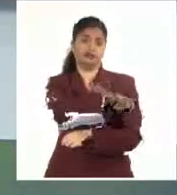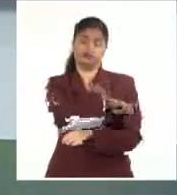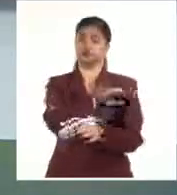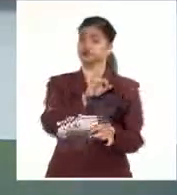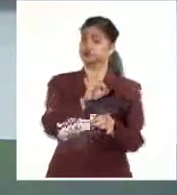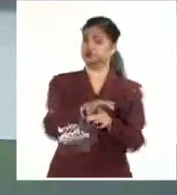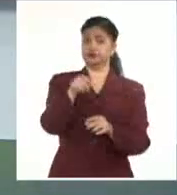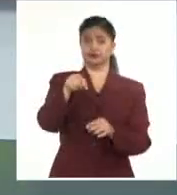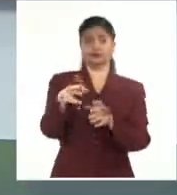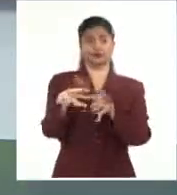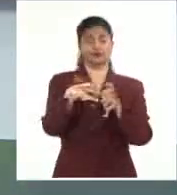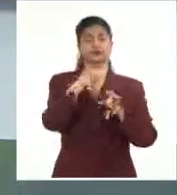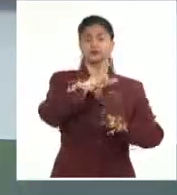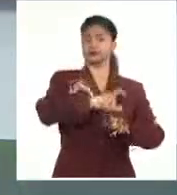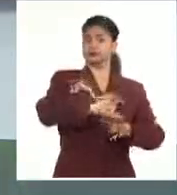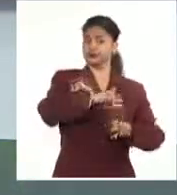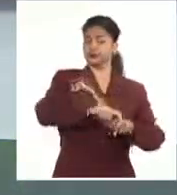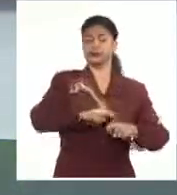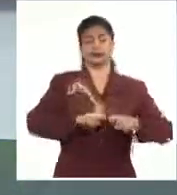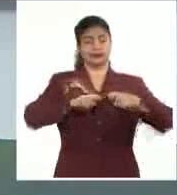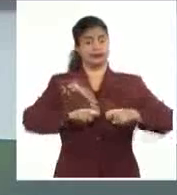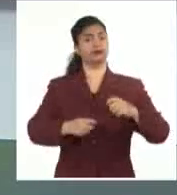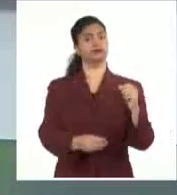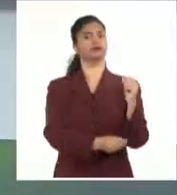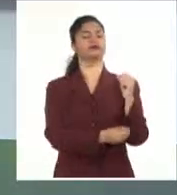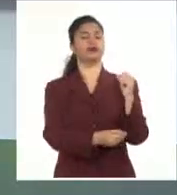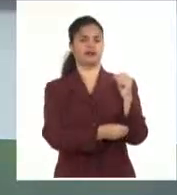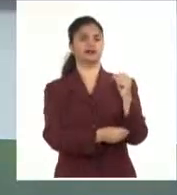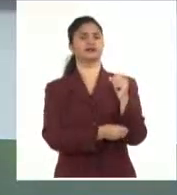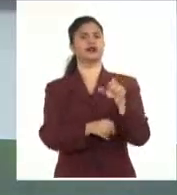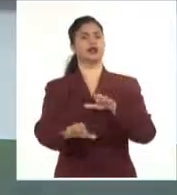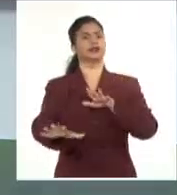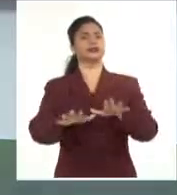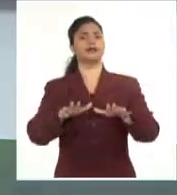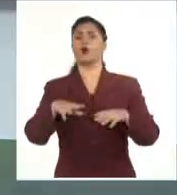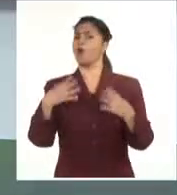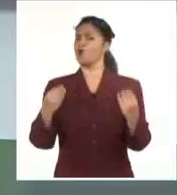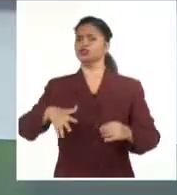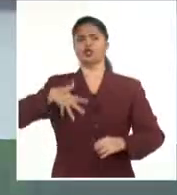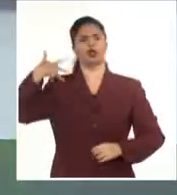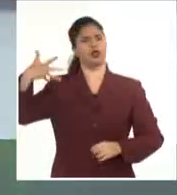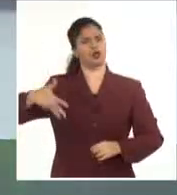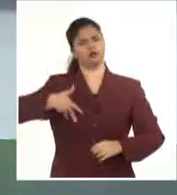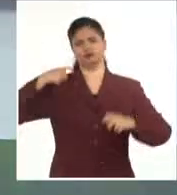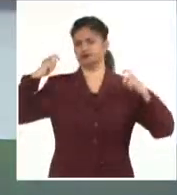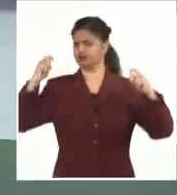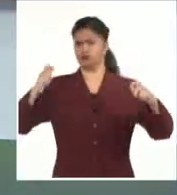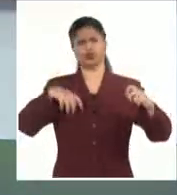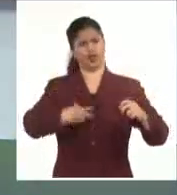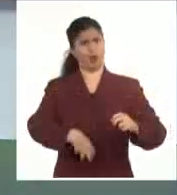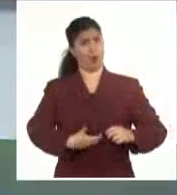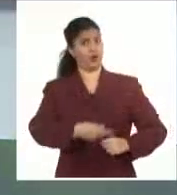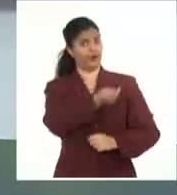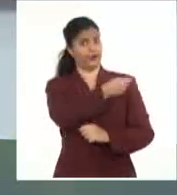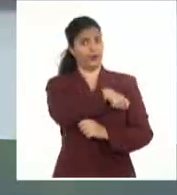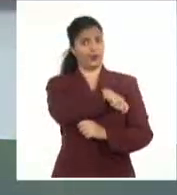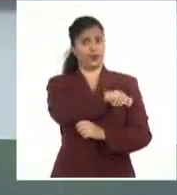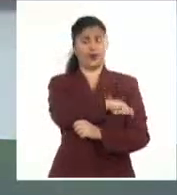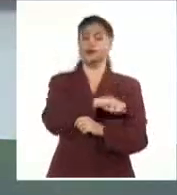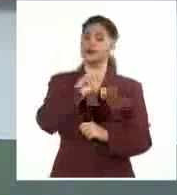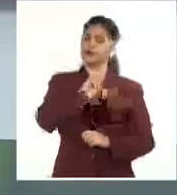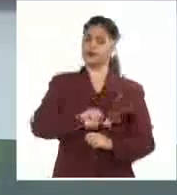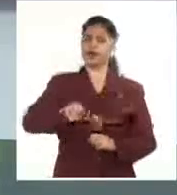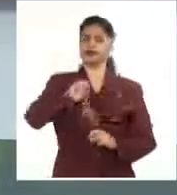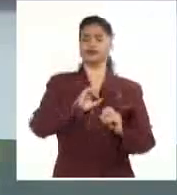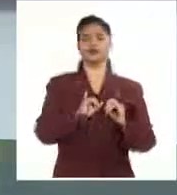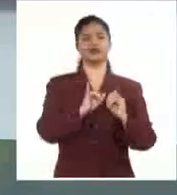Campesino, CODECA, decidió fortalecer las acciones de protesta. Mediante sus redes sociales, la organización precisó que estará en